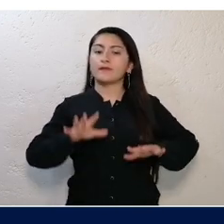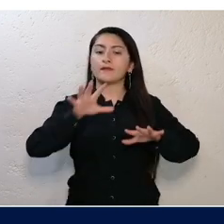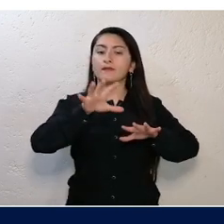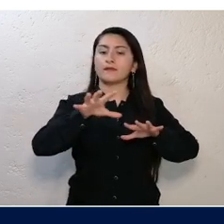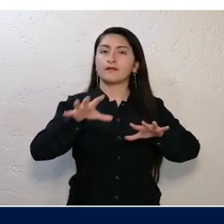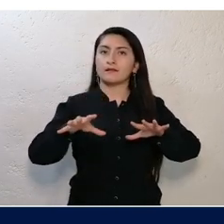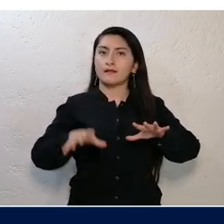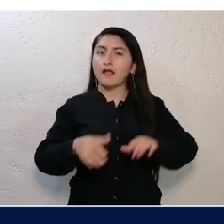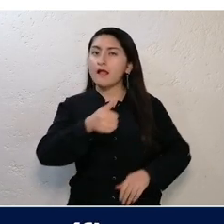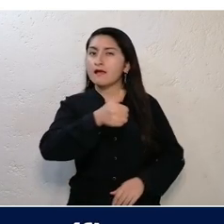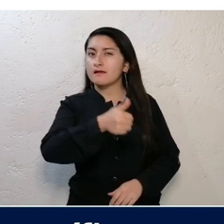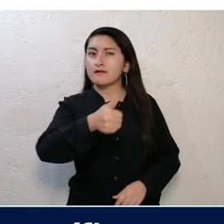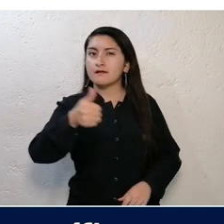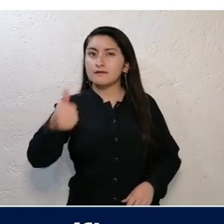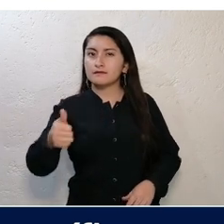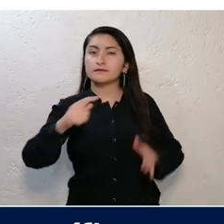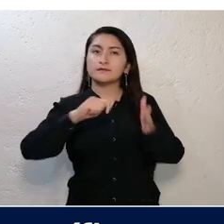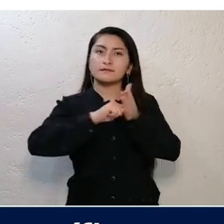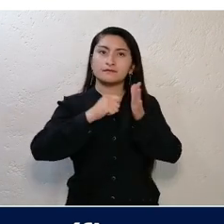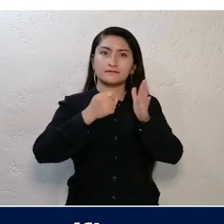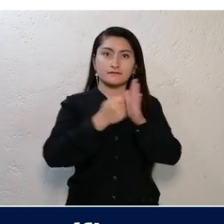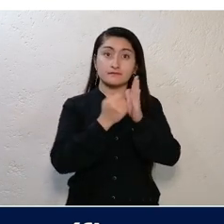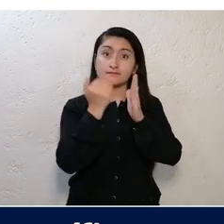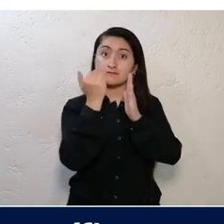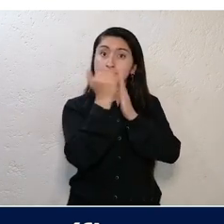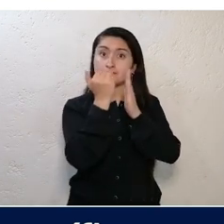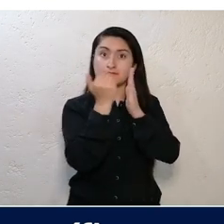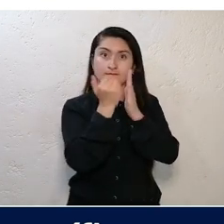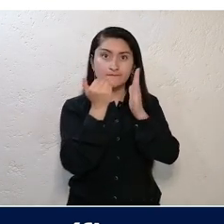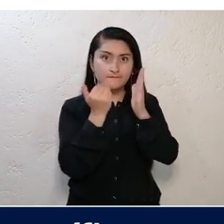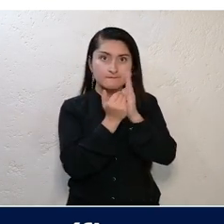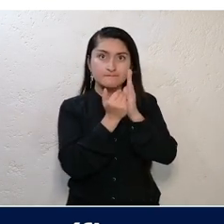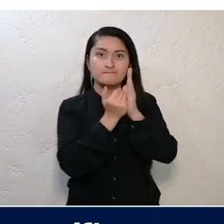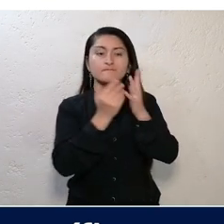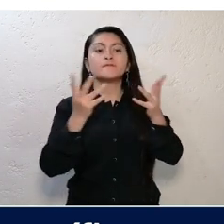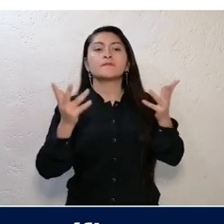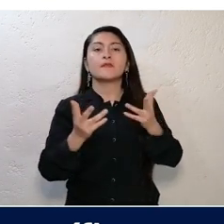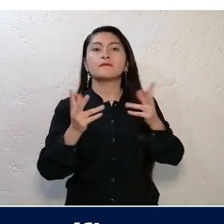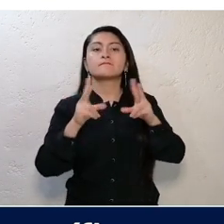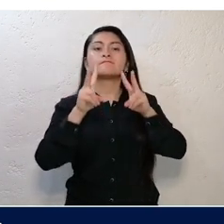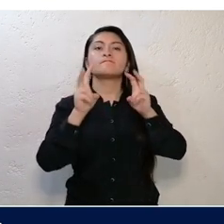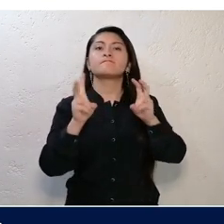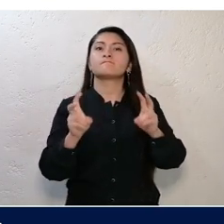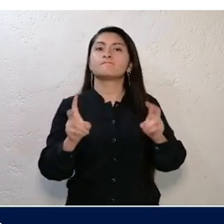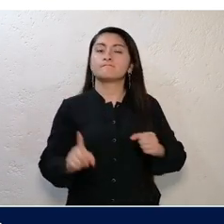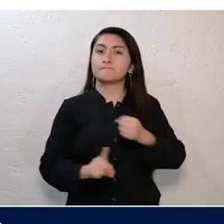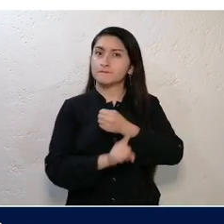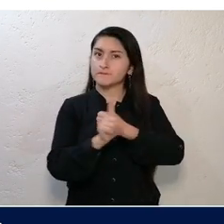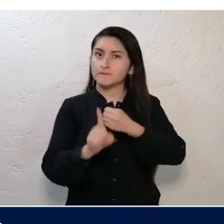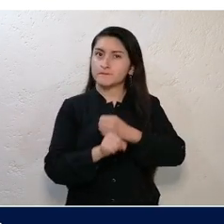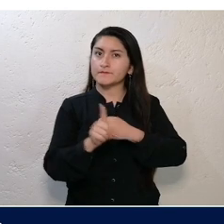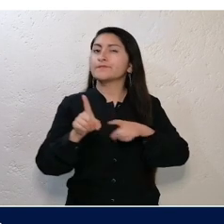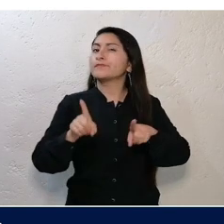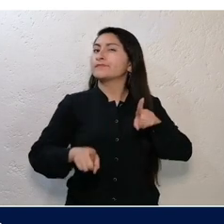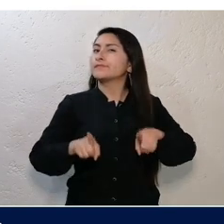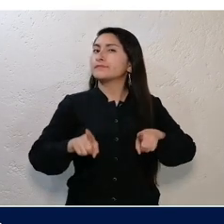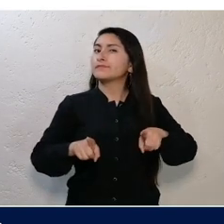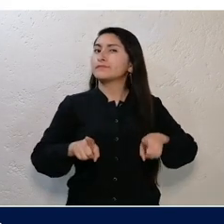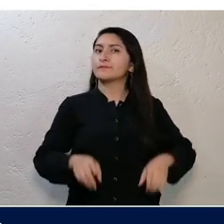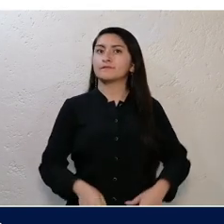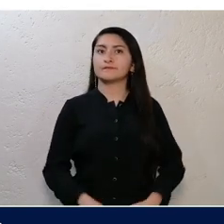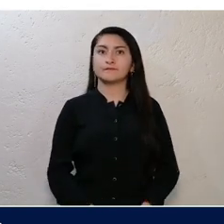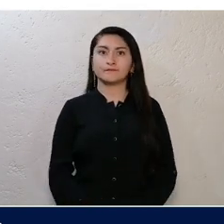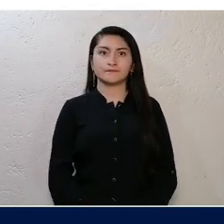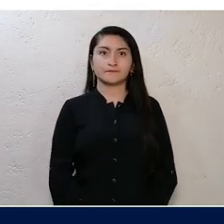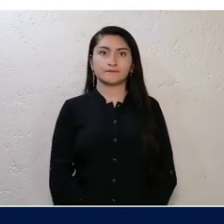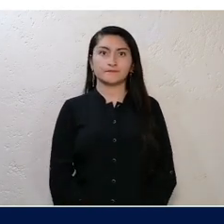que en cada área se llevan a cabo procedimientos y técnicas específicas para abordar dichos temas y